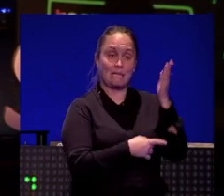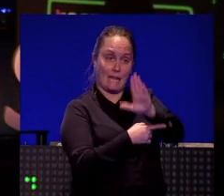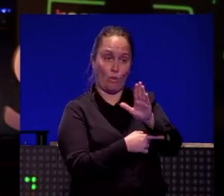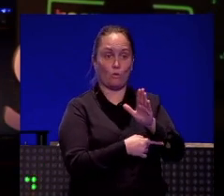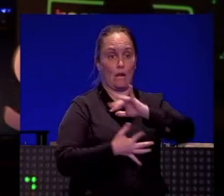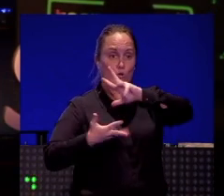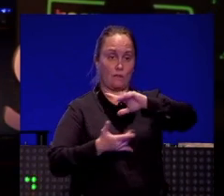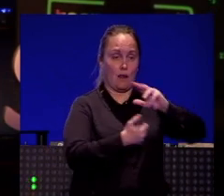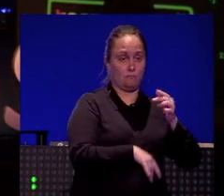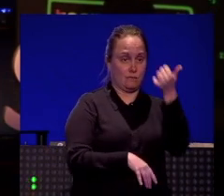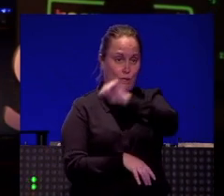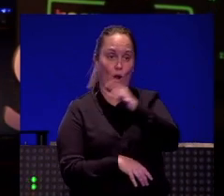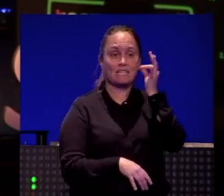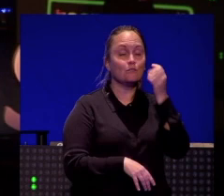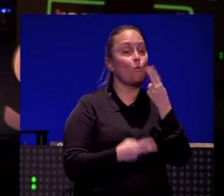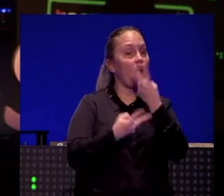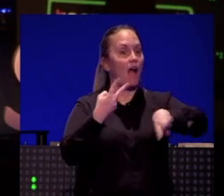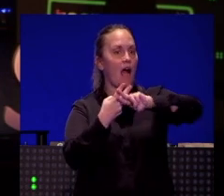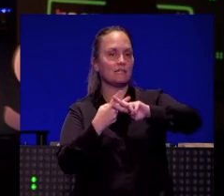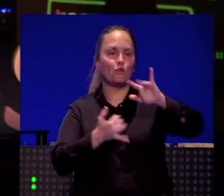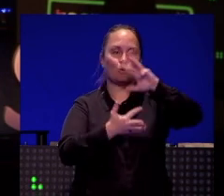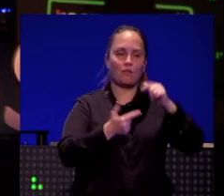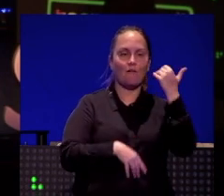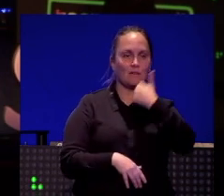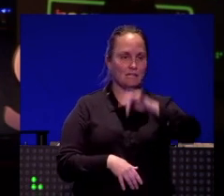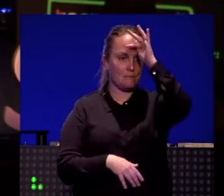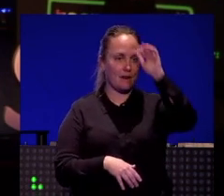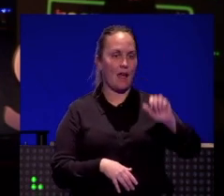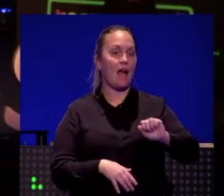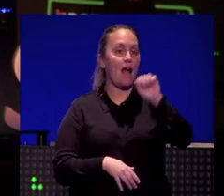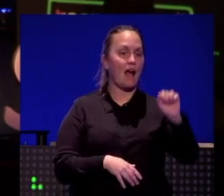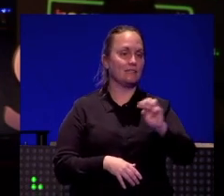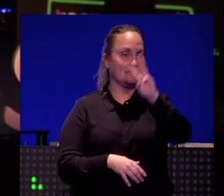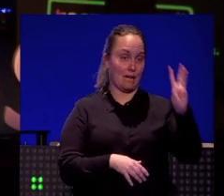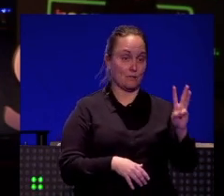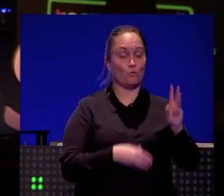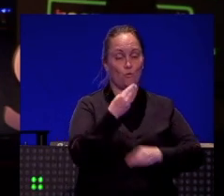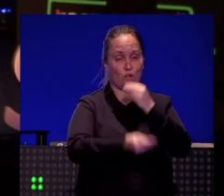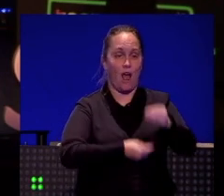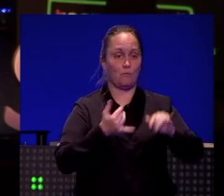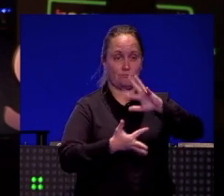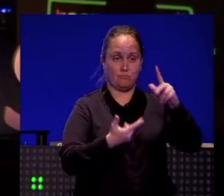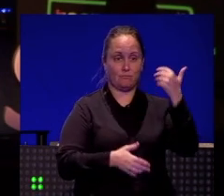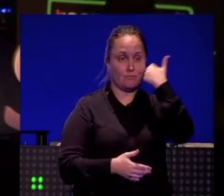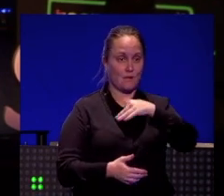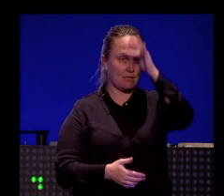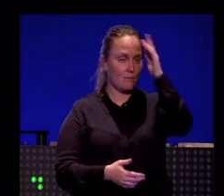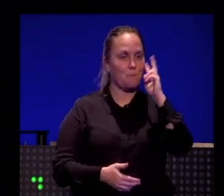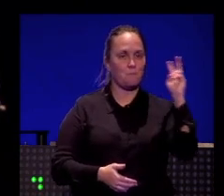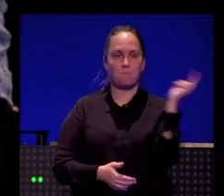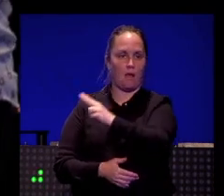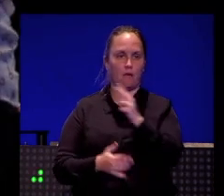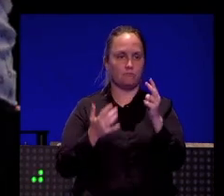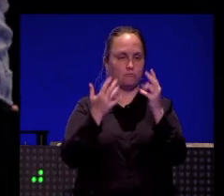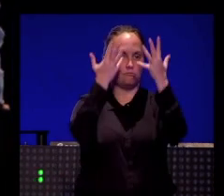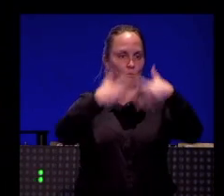Carrillo. Que si tú ponías el hashtag de noticias fin de semana 3, que es el que usamos en los informativos del fin de semana, pues aparecían